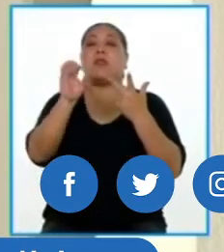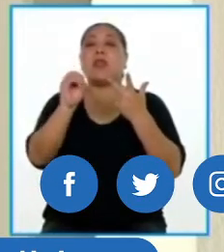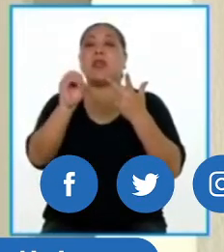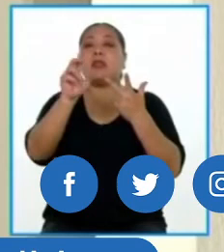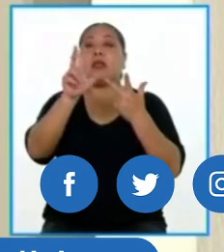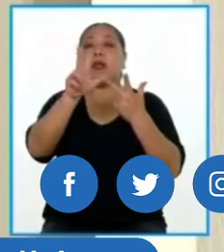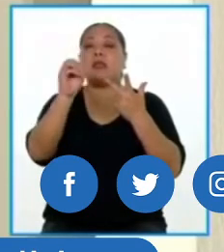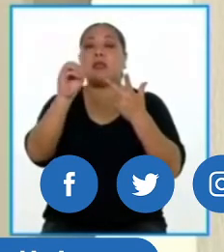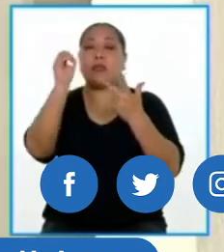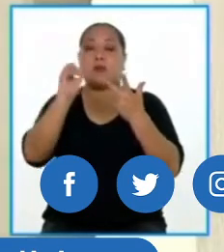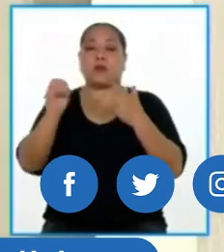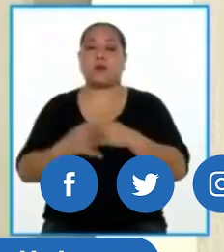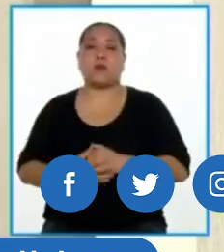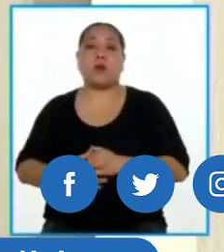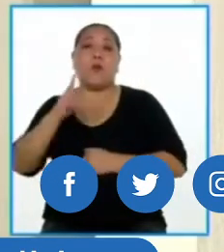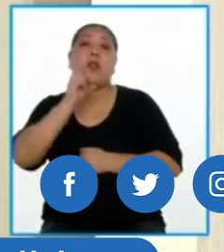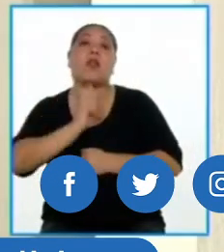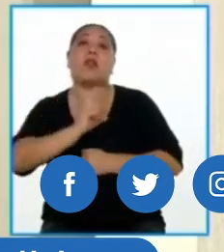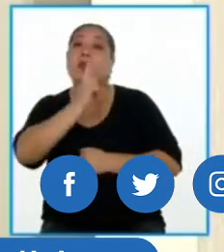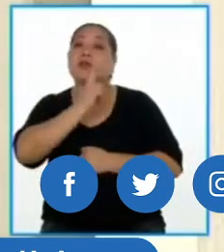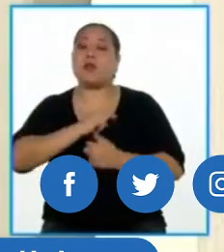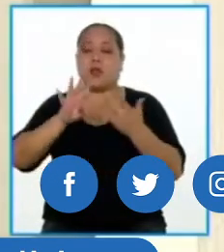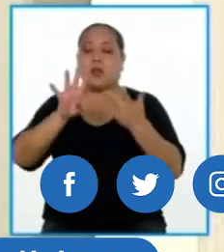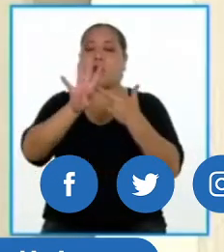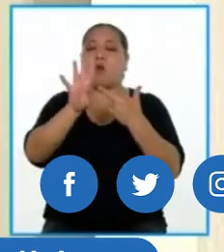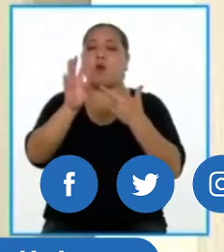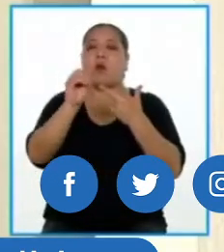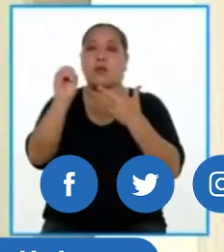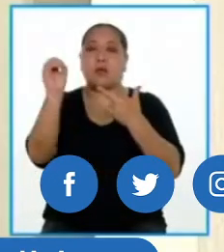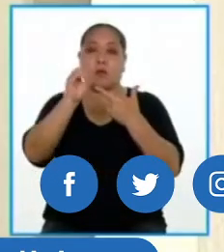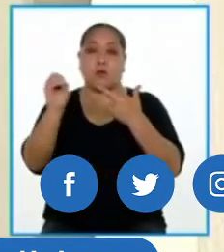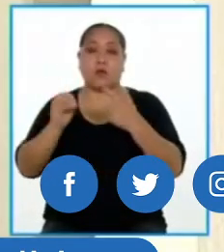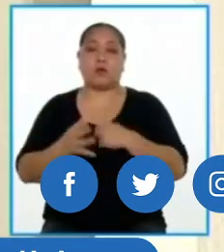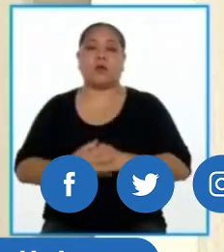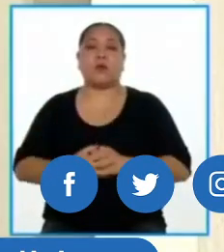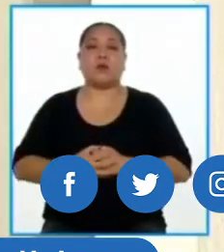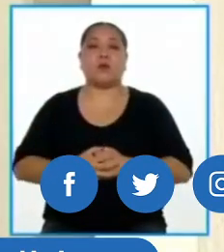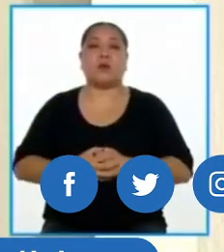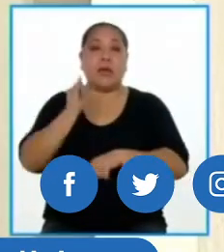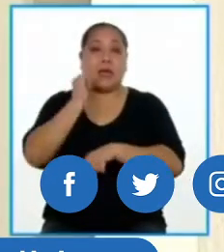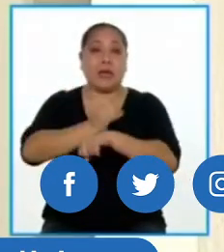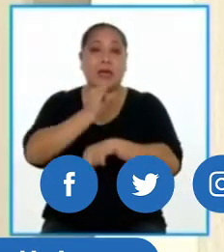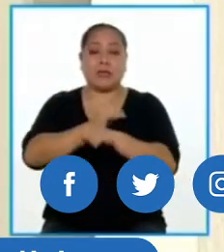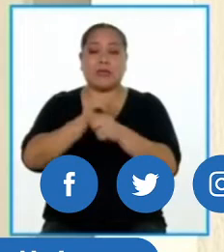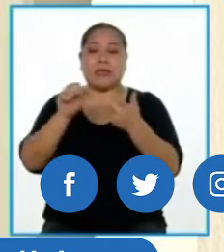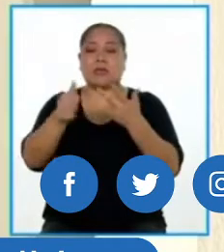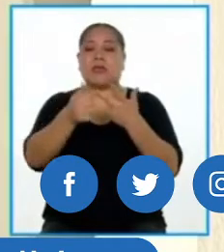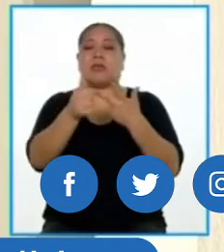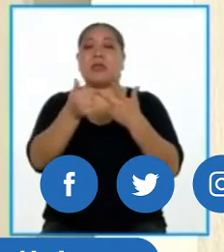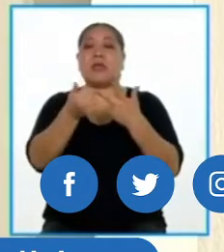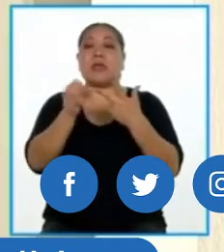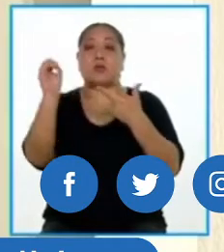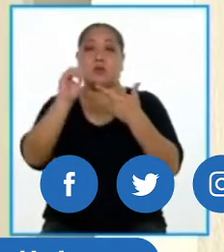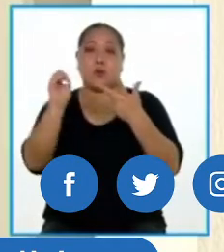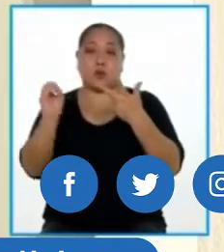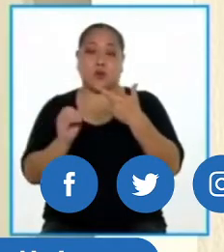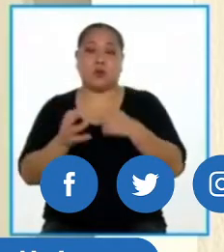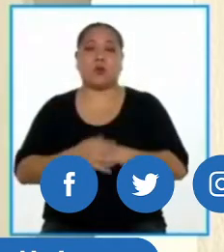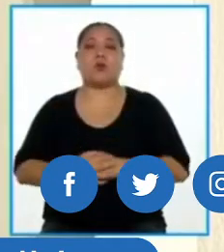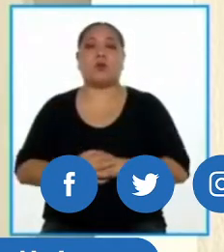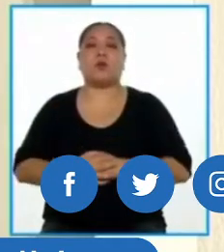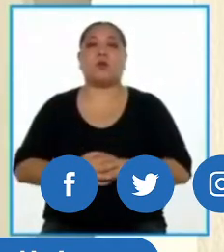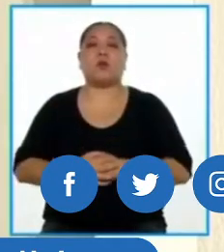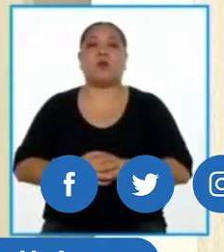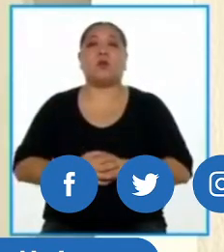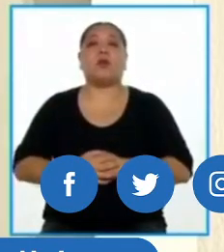por ciento, restaurantes al cuarenta por ciento, iglesias al diez por ciento, y